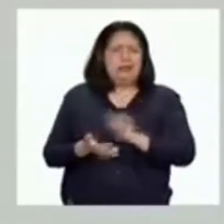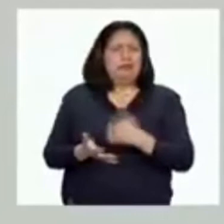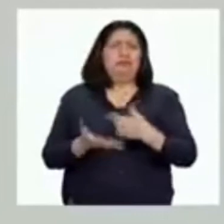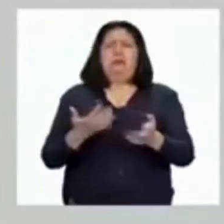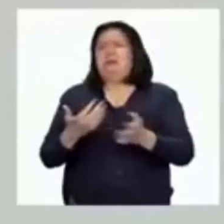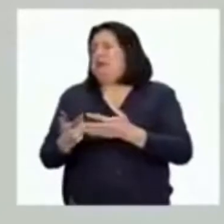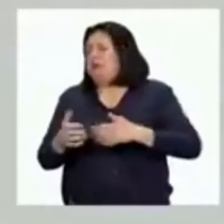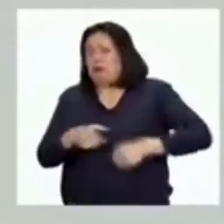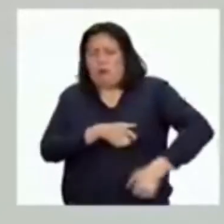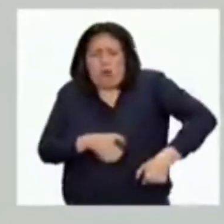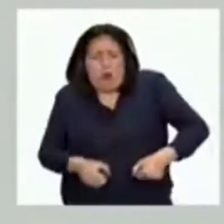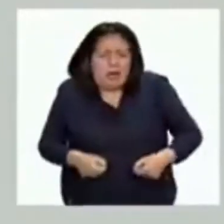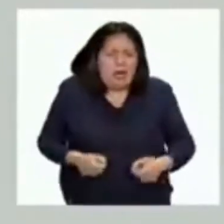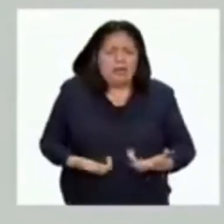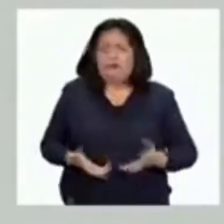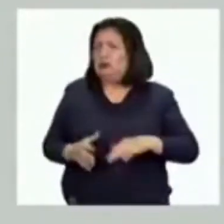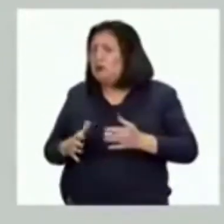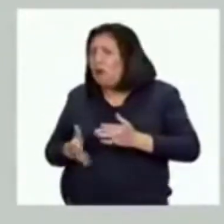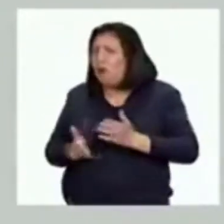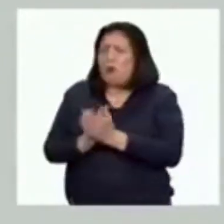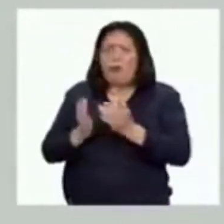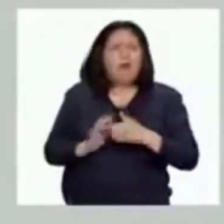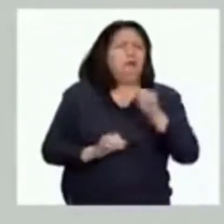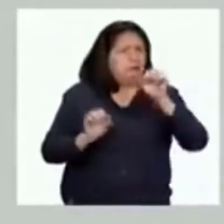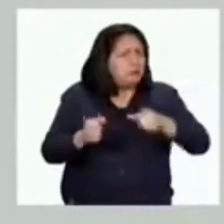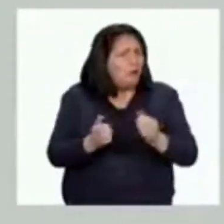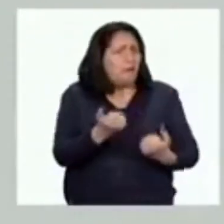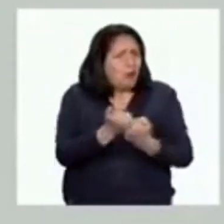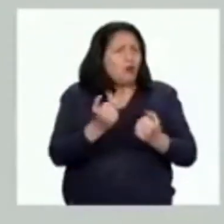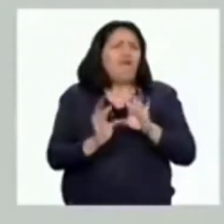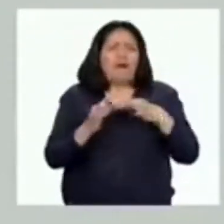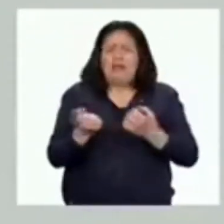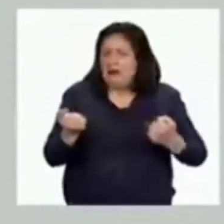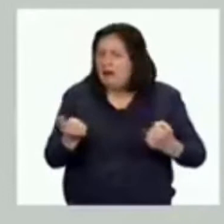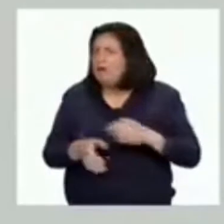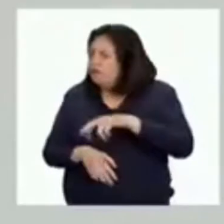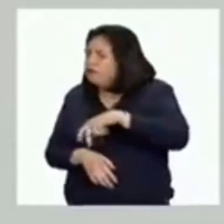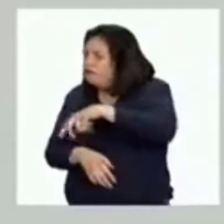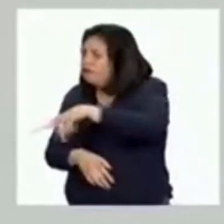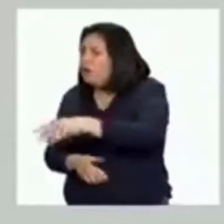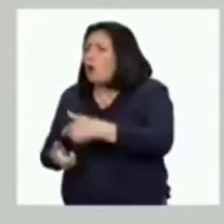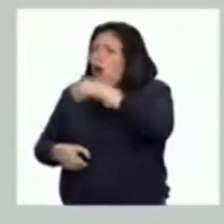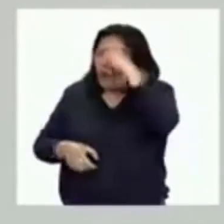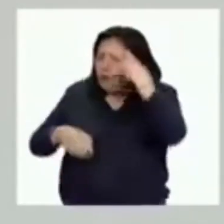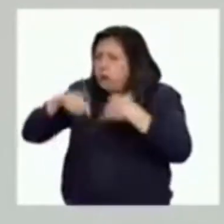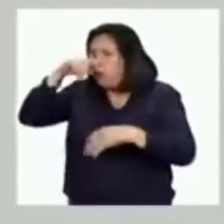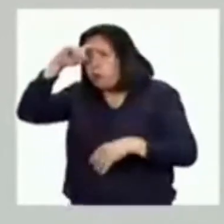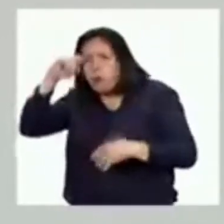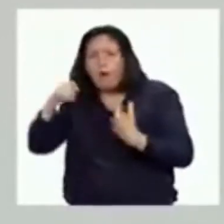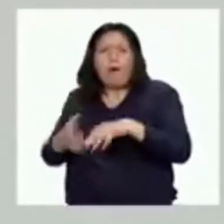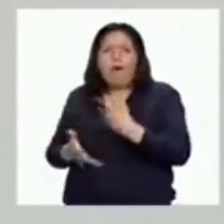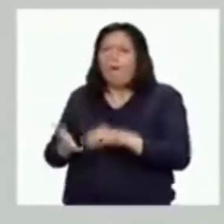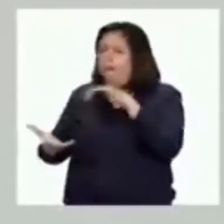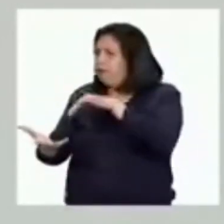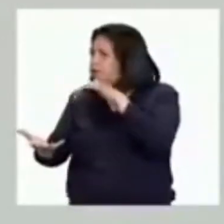boletas y sus cuadernos, ella asistió a las clases y se trabajaba muchísimo por terminar el año sin desarrollar ningún curso.